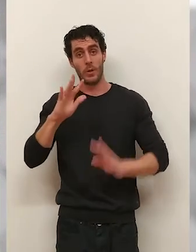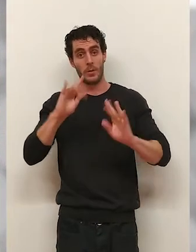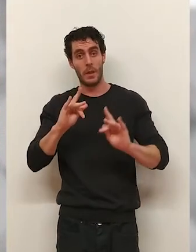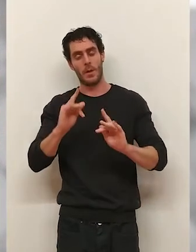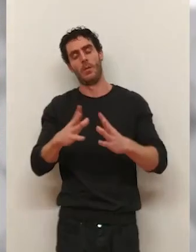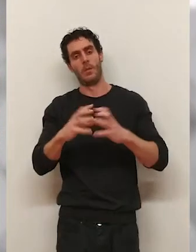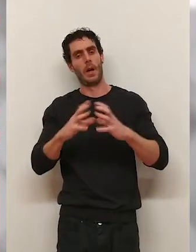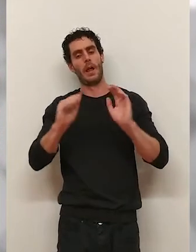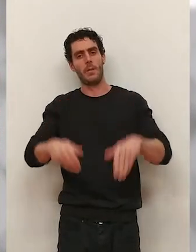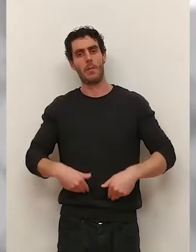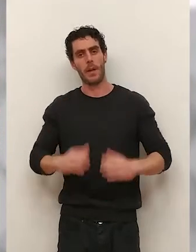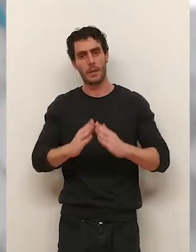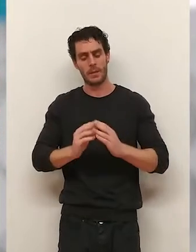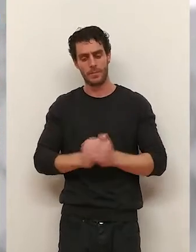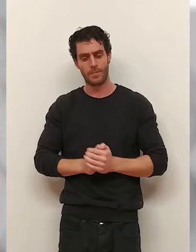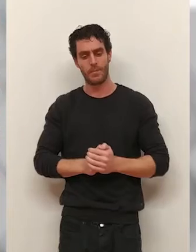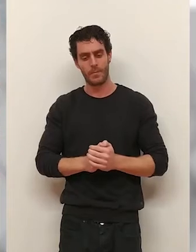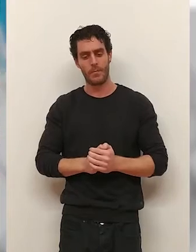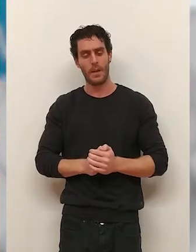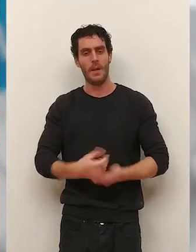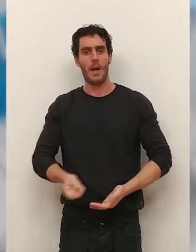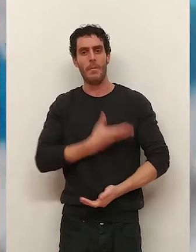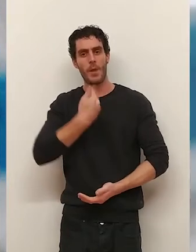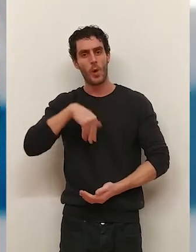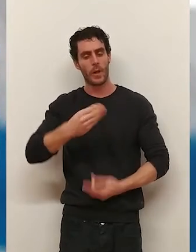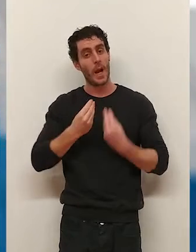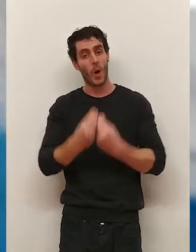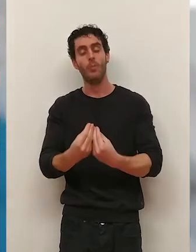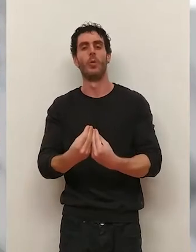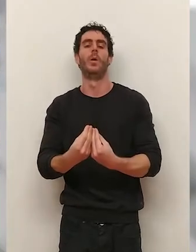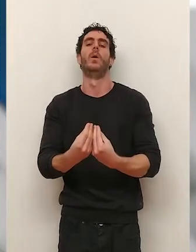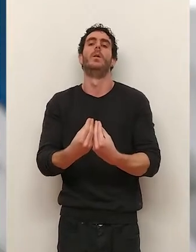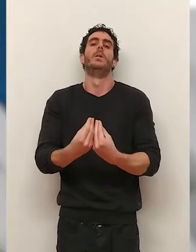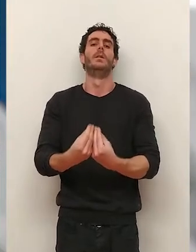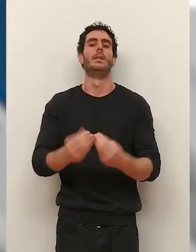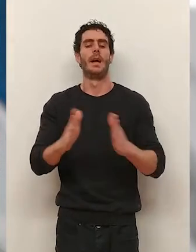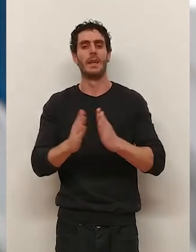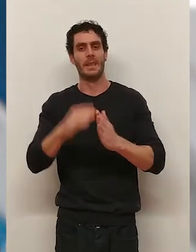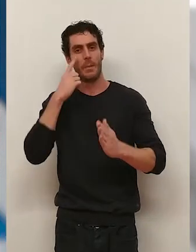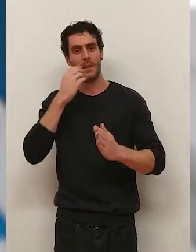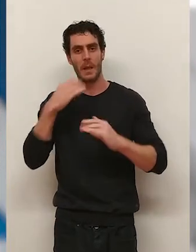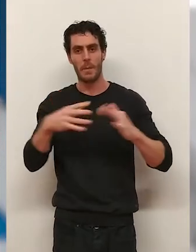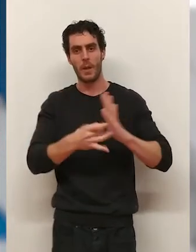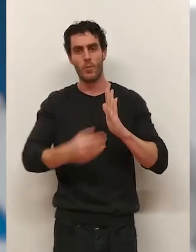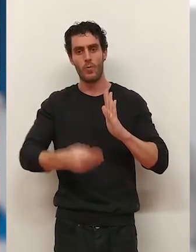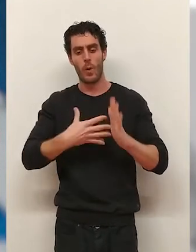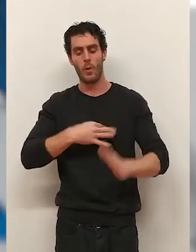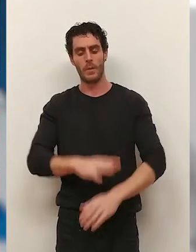resultados, pero con ganas de que nos vea nuestra afición y de estar en casa y a ver si tenemos un buen partido.